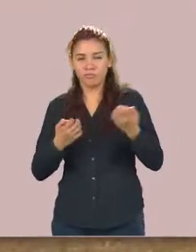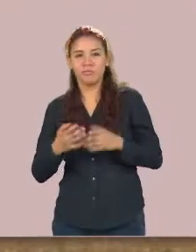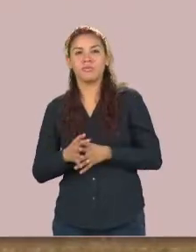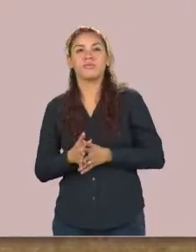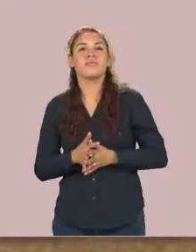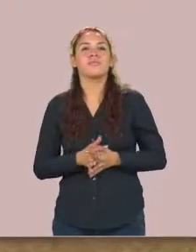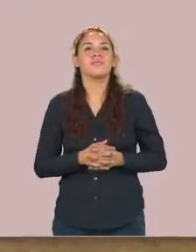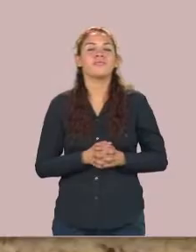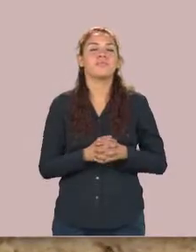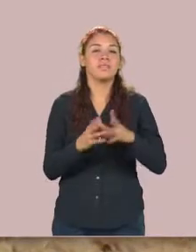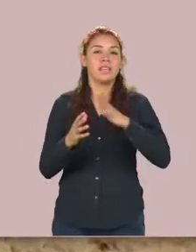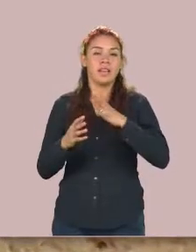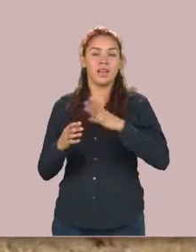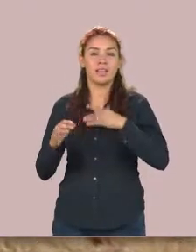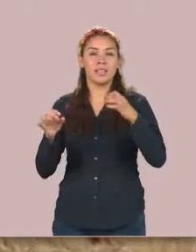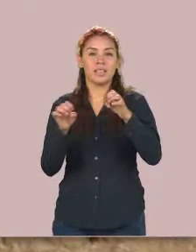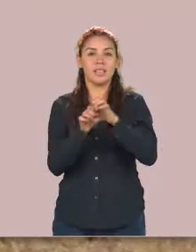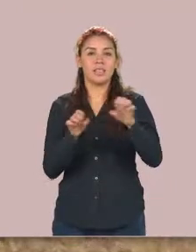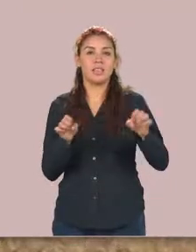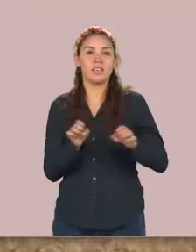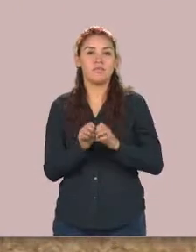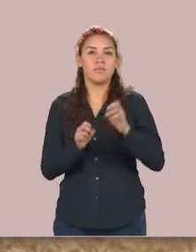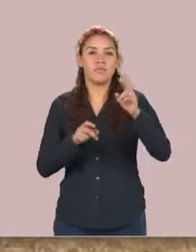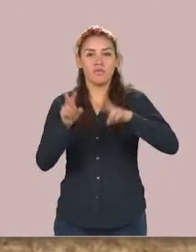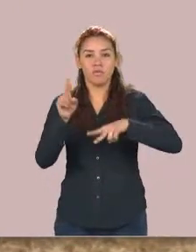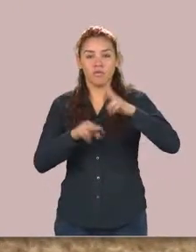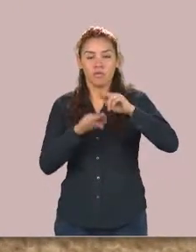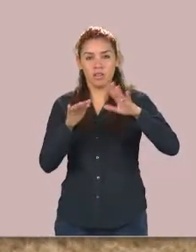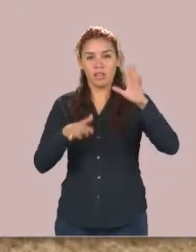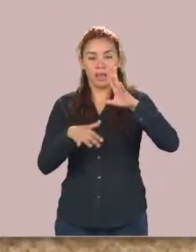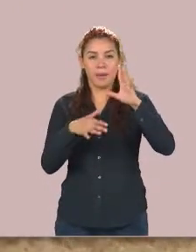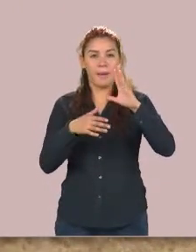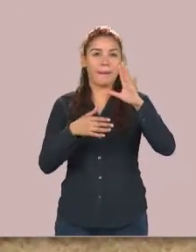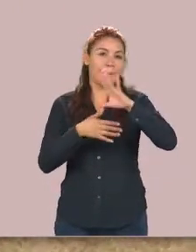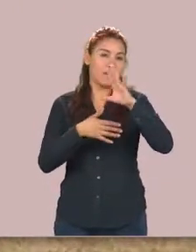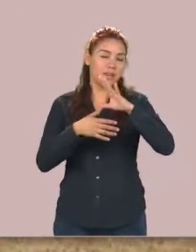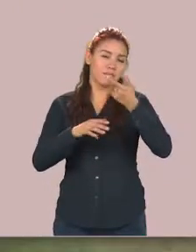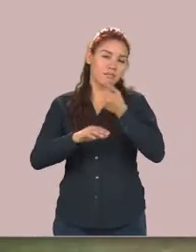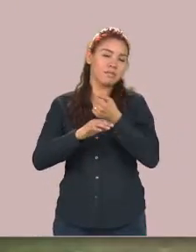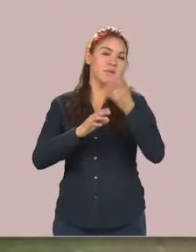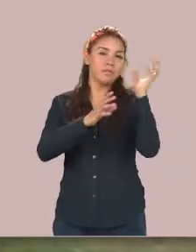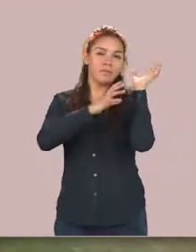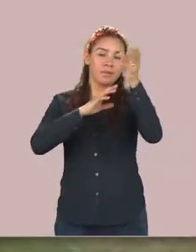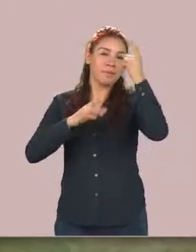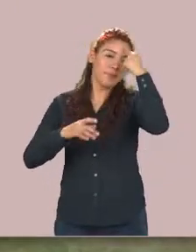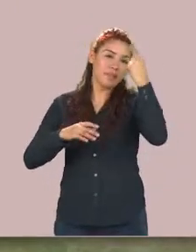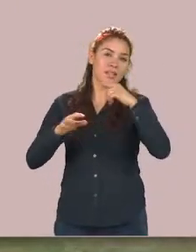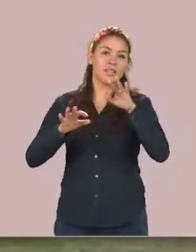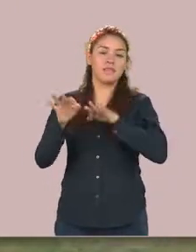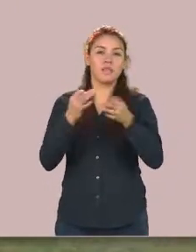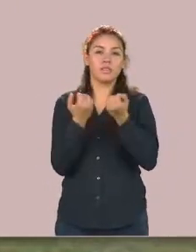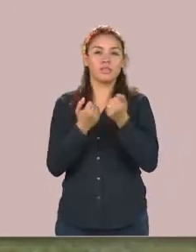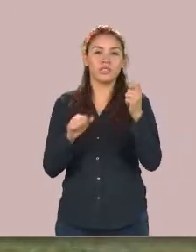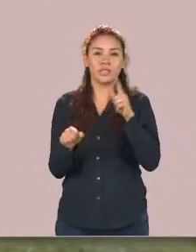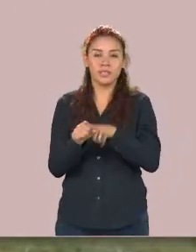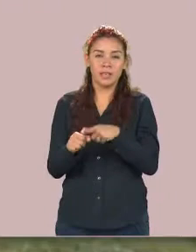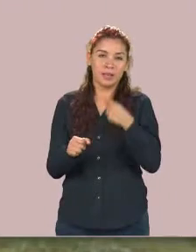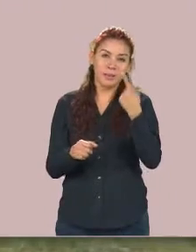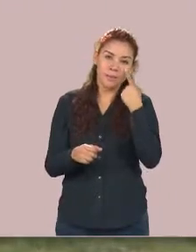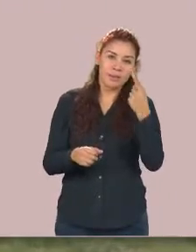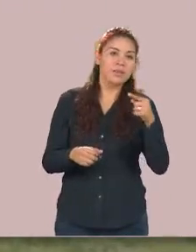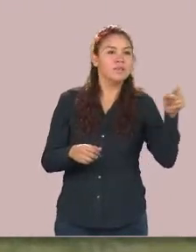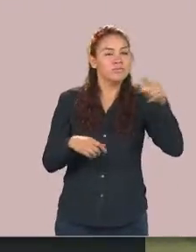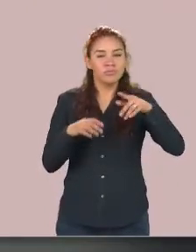caso del equipo de fútbol americano de la unidad académica de trabajo social y ciencias para el desarrollo humano de lo programado en la mencionada dependencia nos habla su